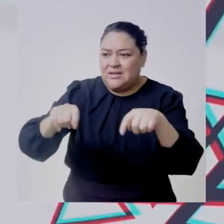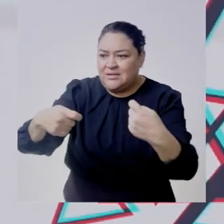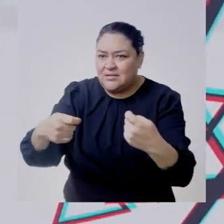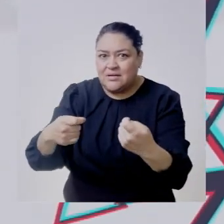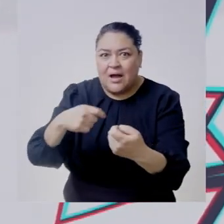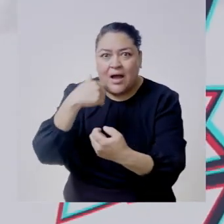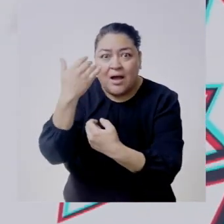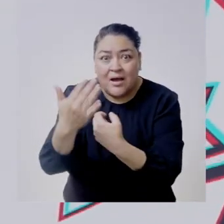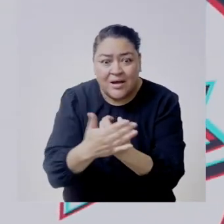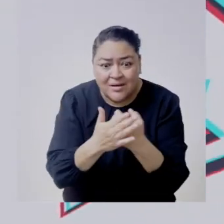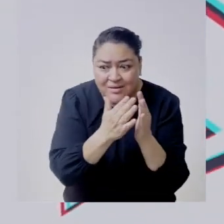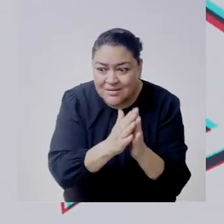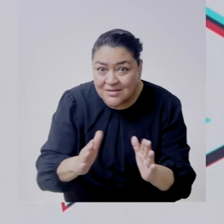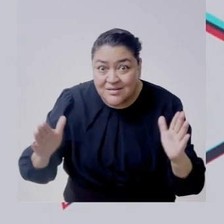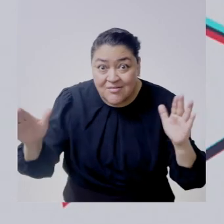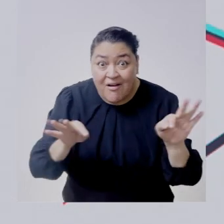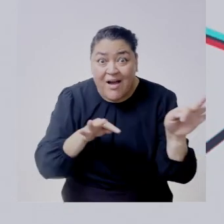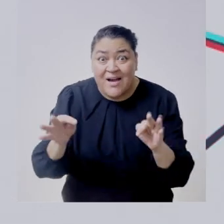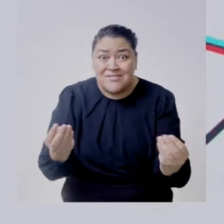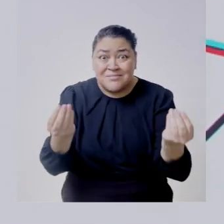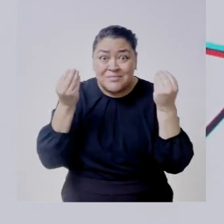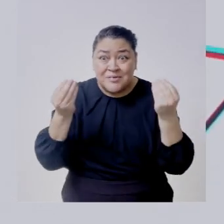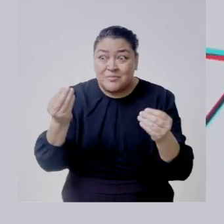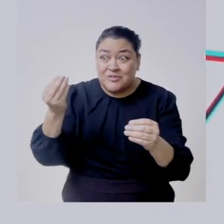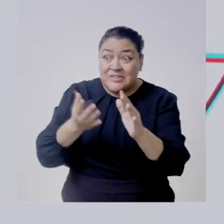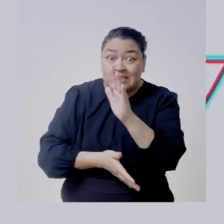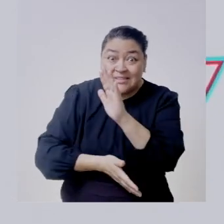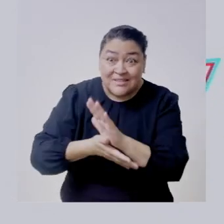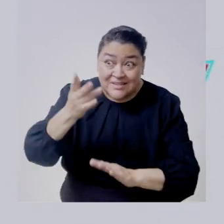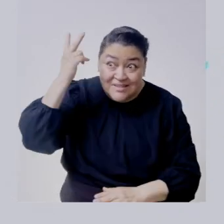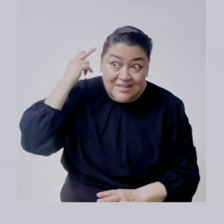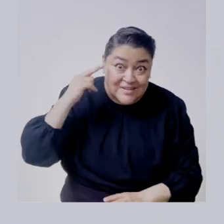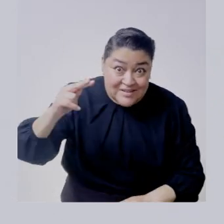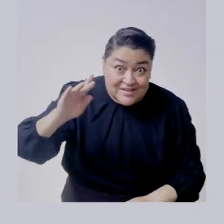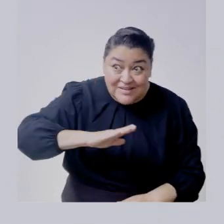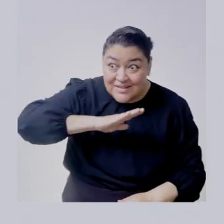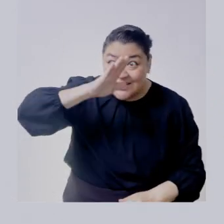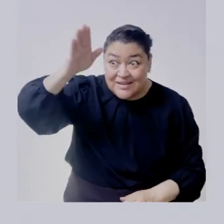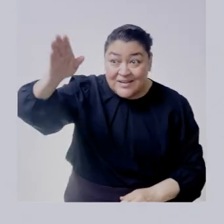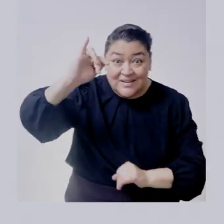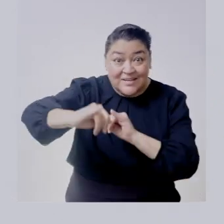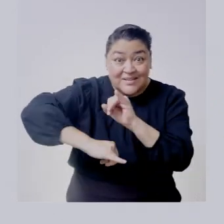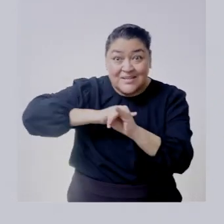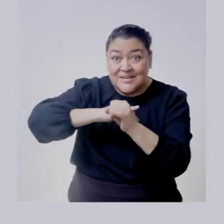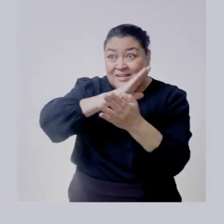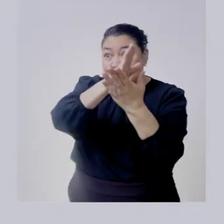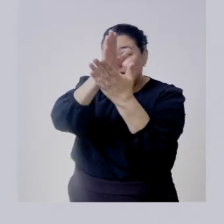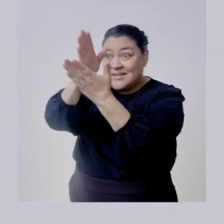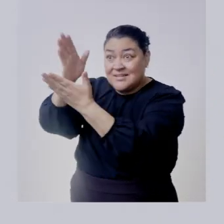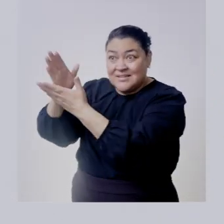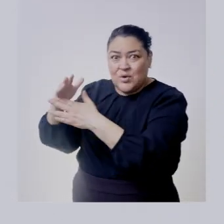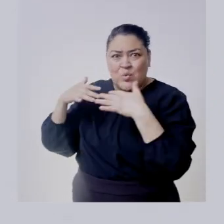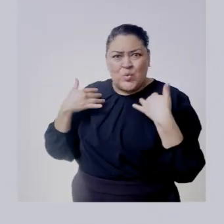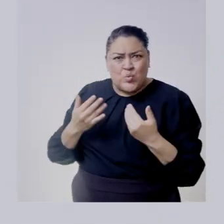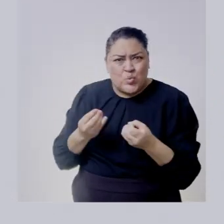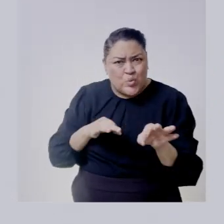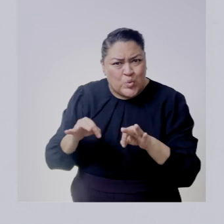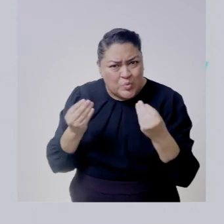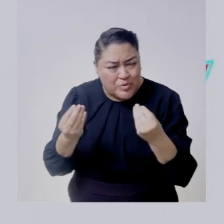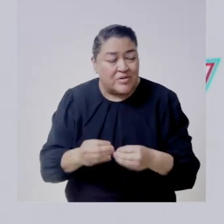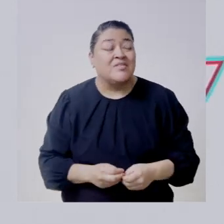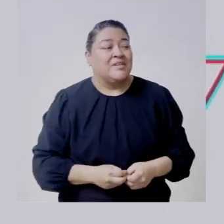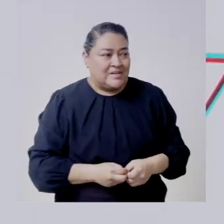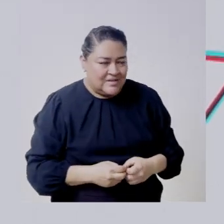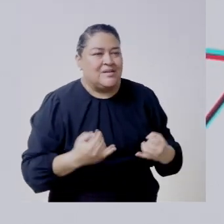certificación y ahora este segundo semestre que también se van a a a lo internacional con todo gaby